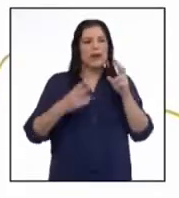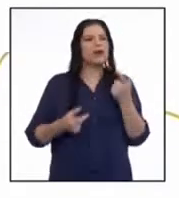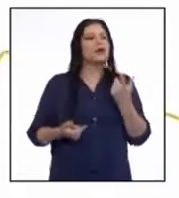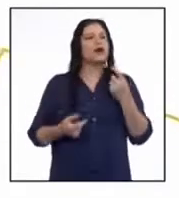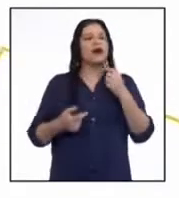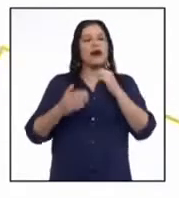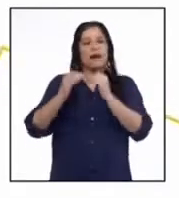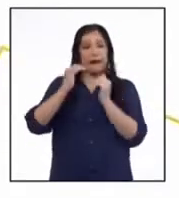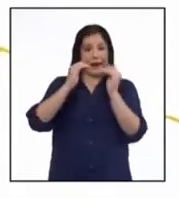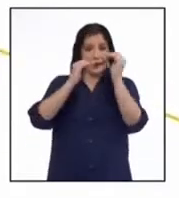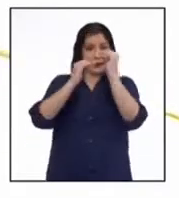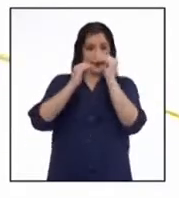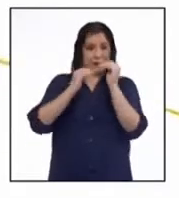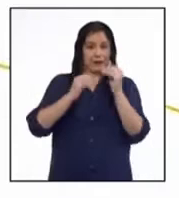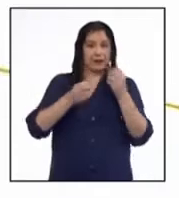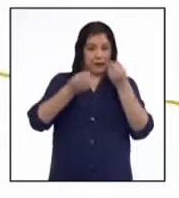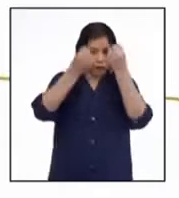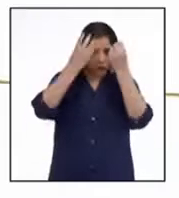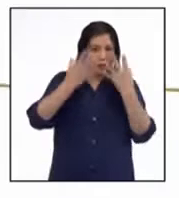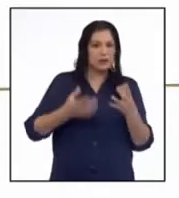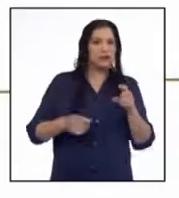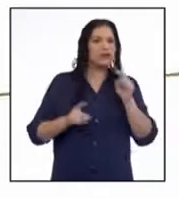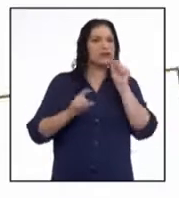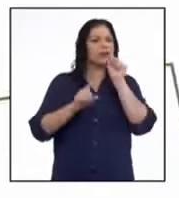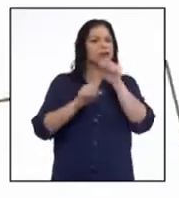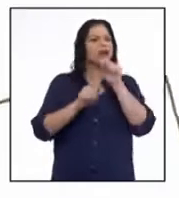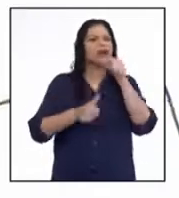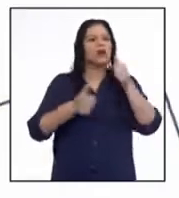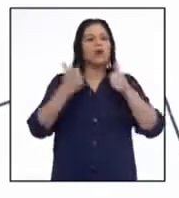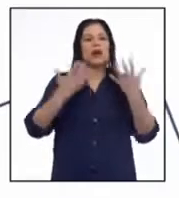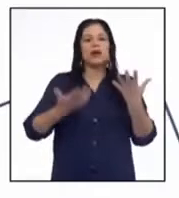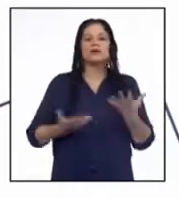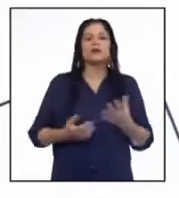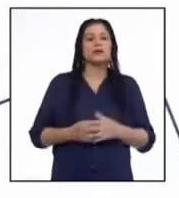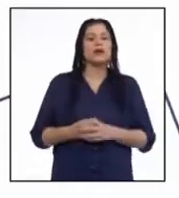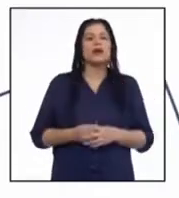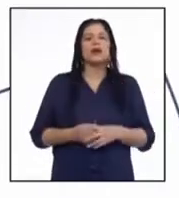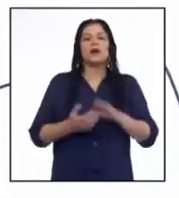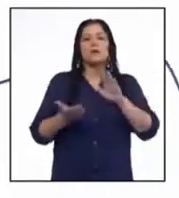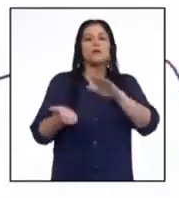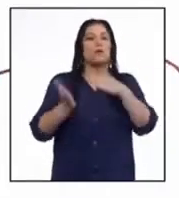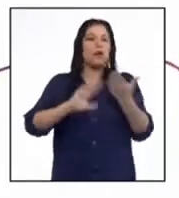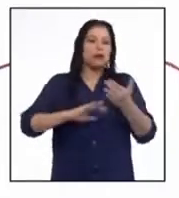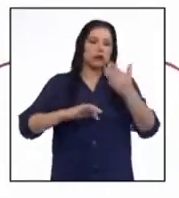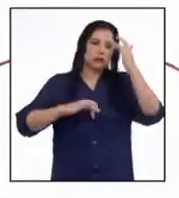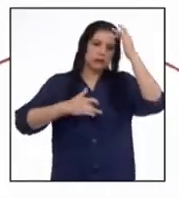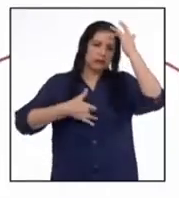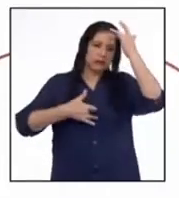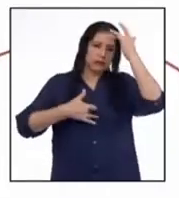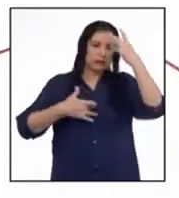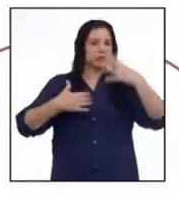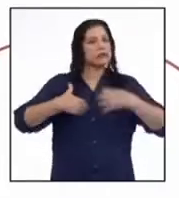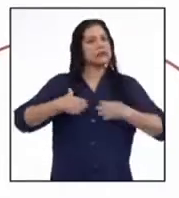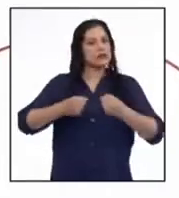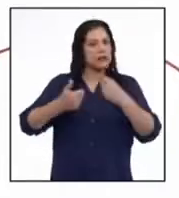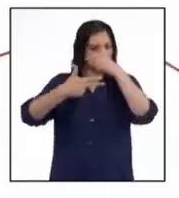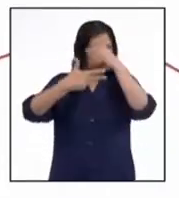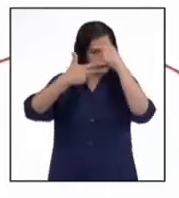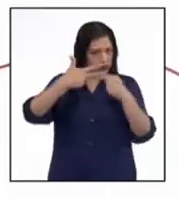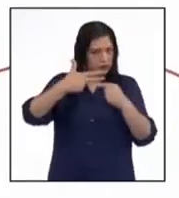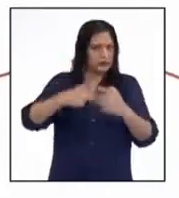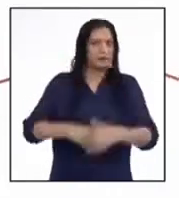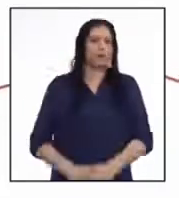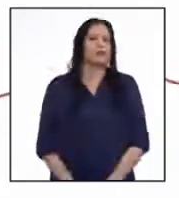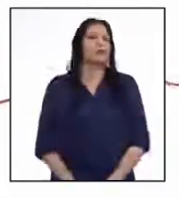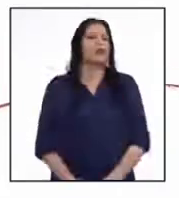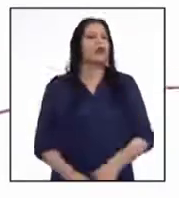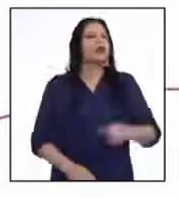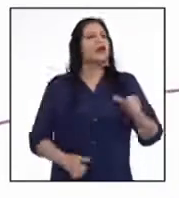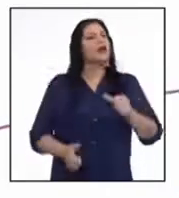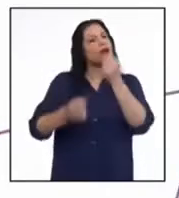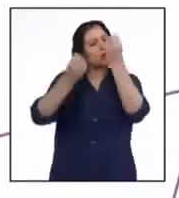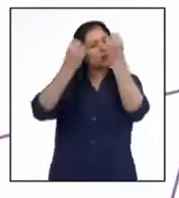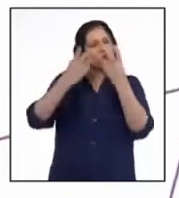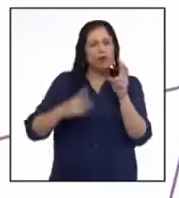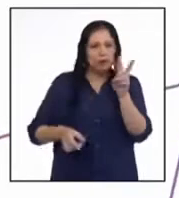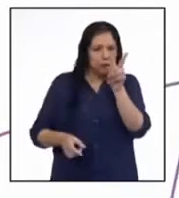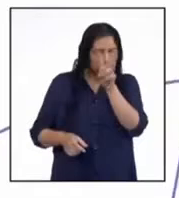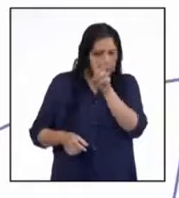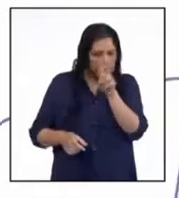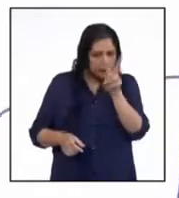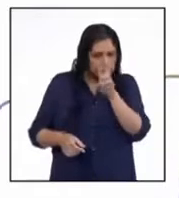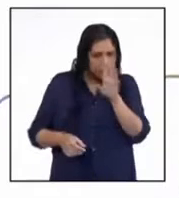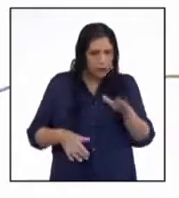leyenda en la parte superior, donde se identifican los tipos de casos, fallecidos, enfermos y curados. Bien, ¿y qué otra información